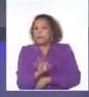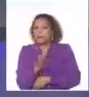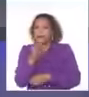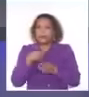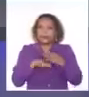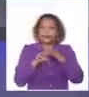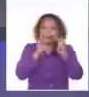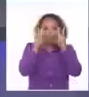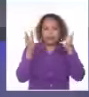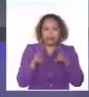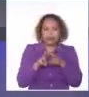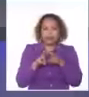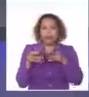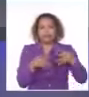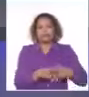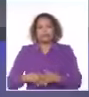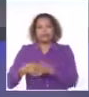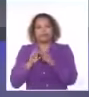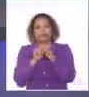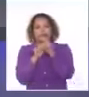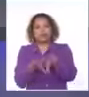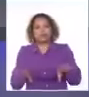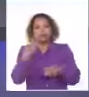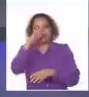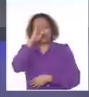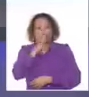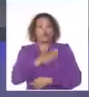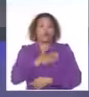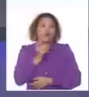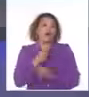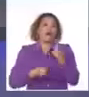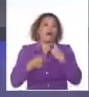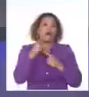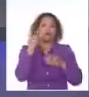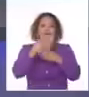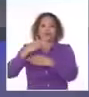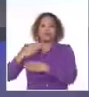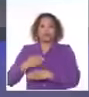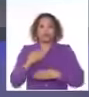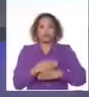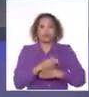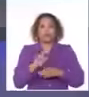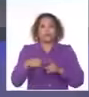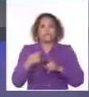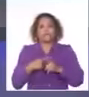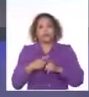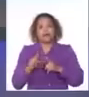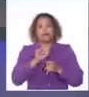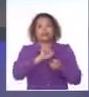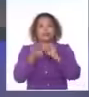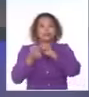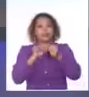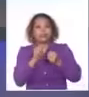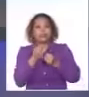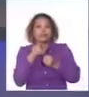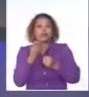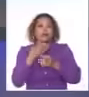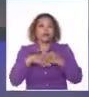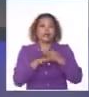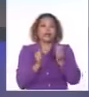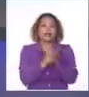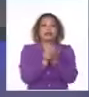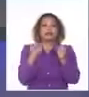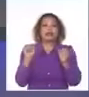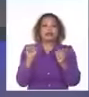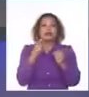Internet establecido y expandido por Cuba a pesar de los obstáculos del bloqueo y las restricciones para impedir el libre acceso a